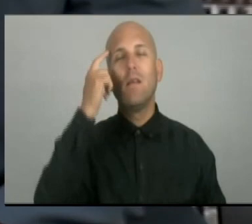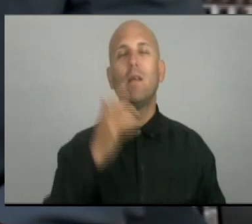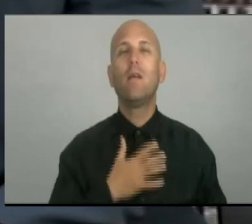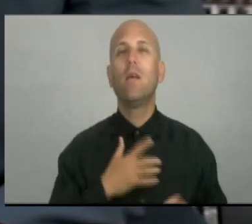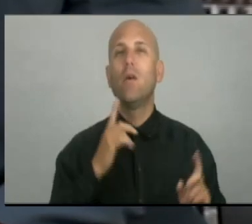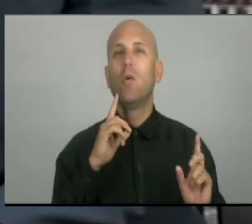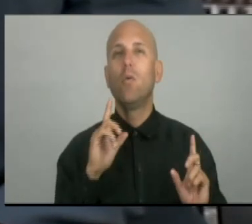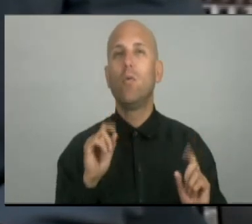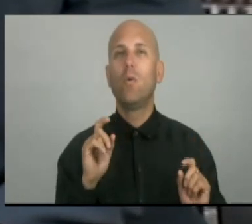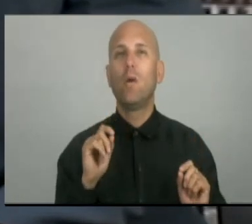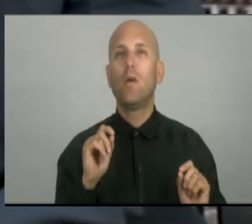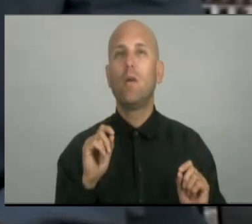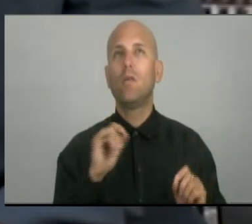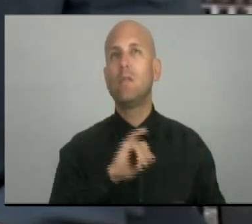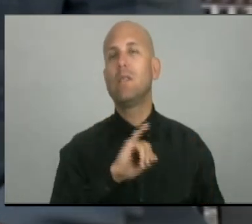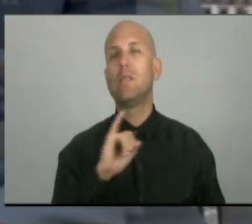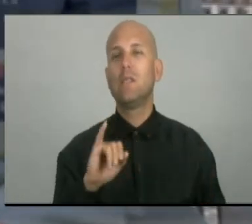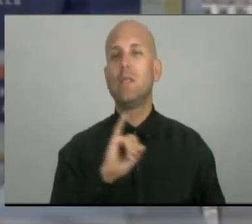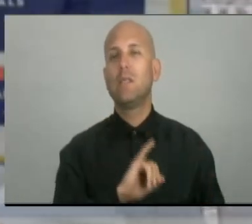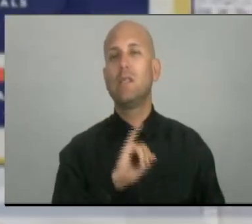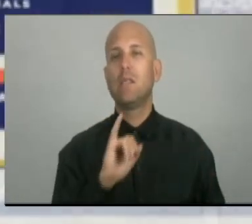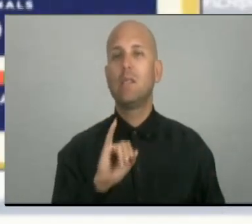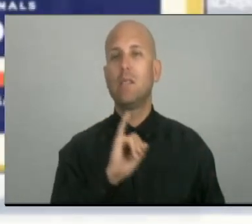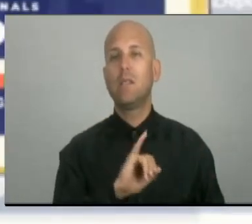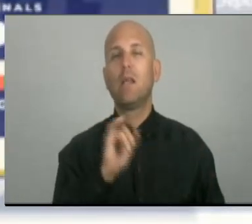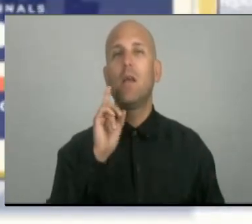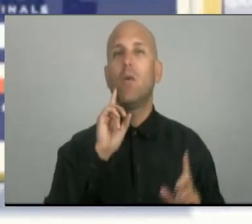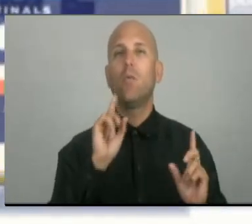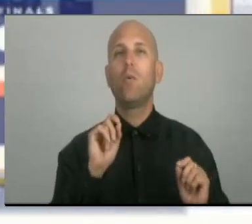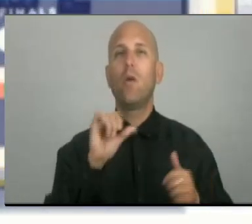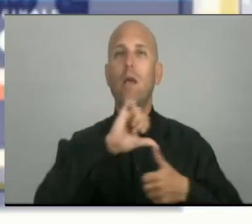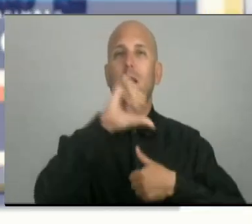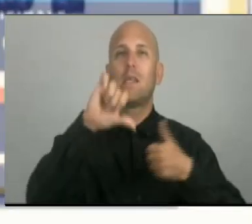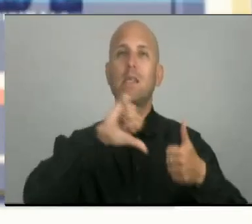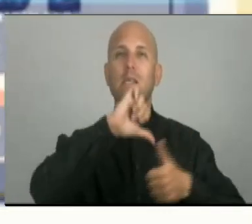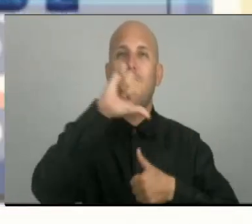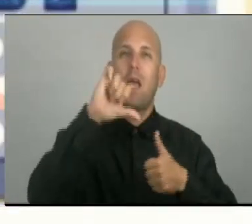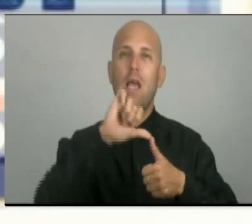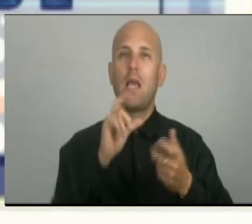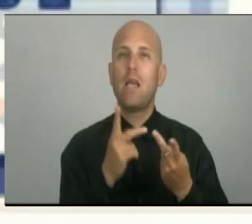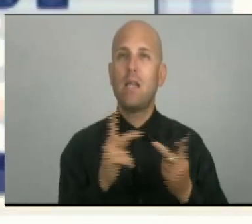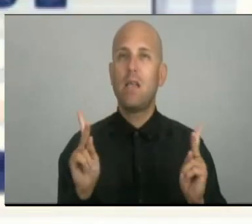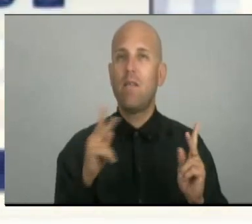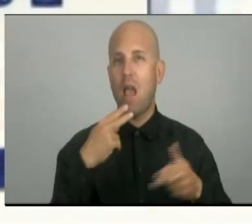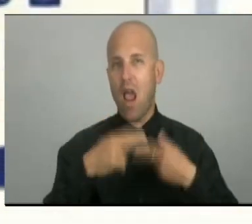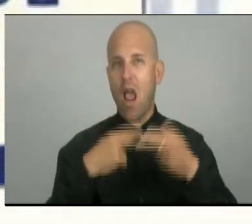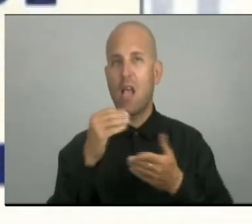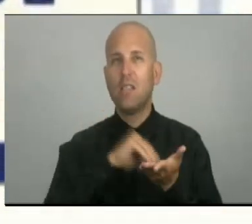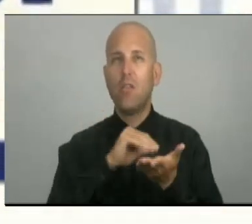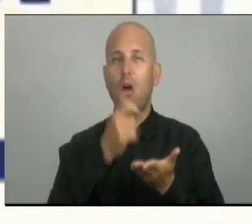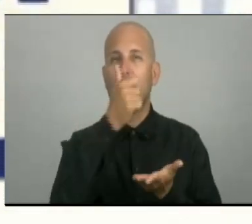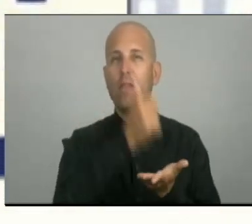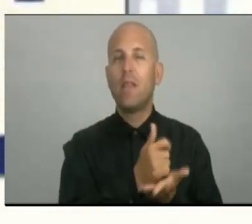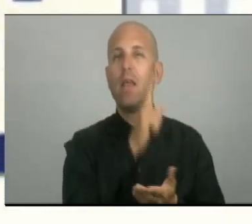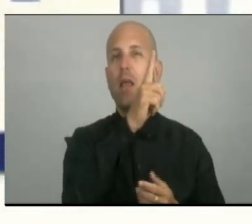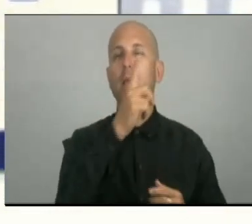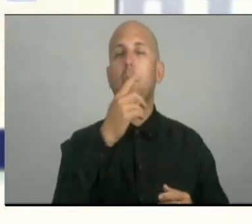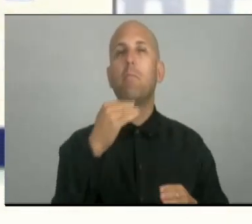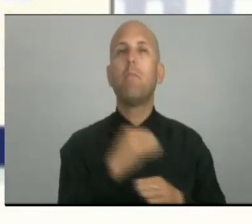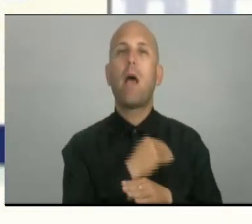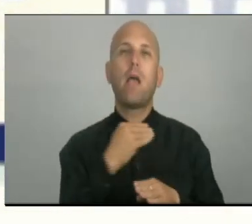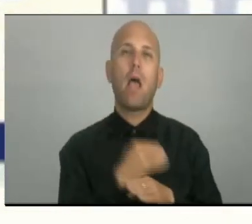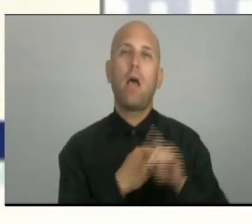66 de la serie del Caribe se desarrolla en Miami. Cuba no recibió la